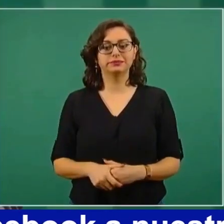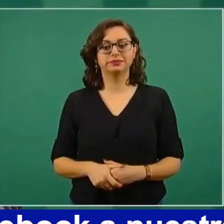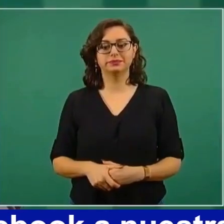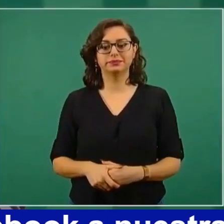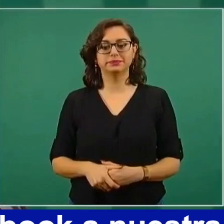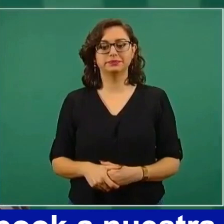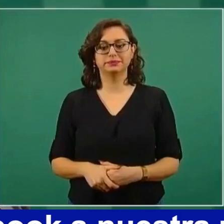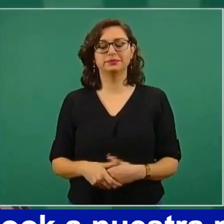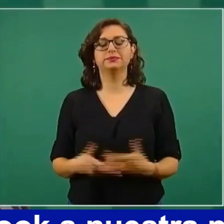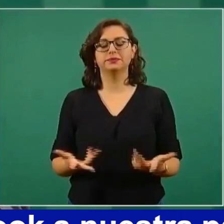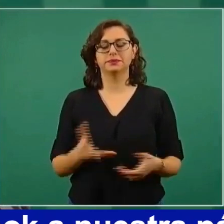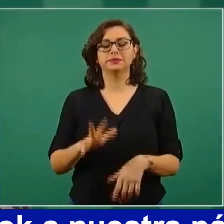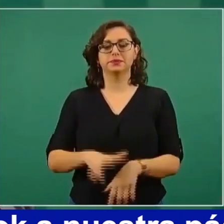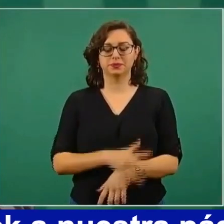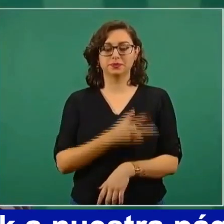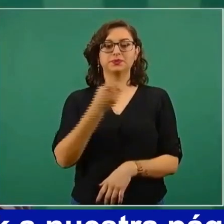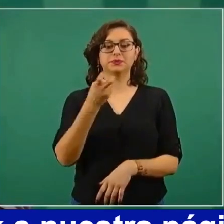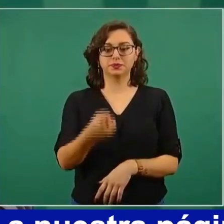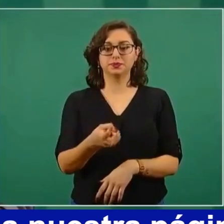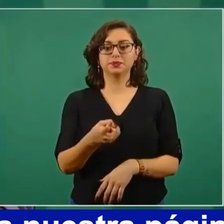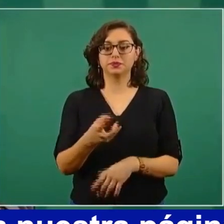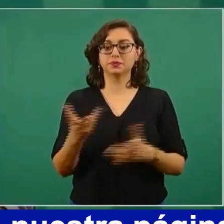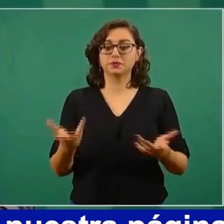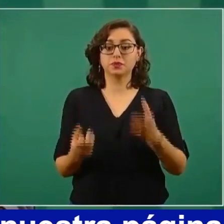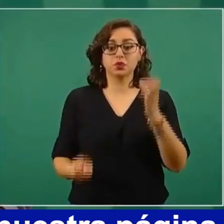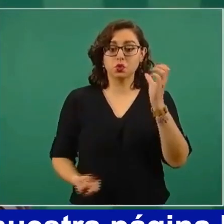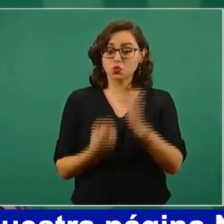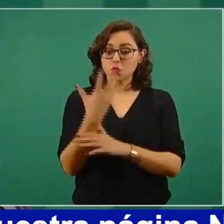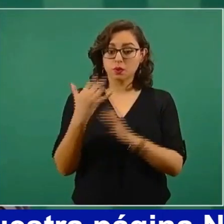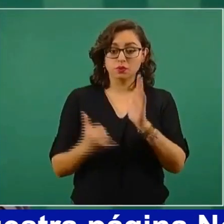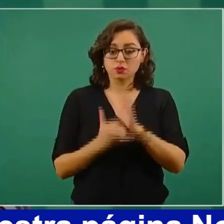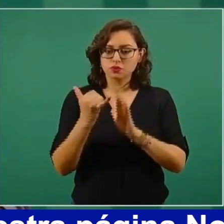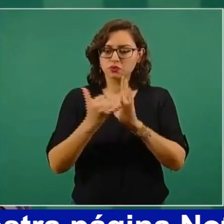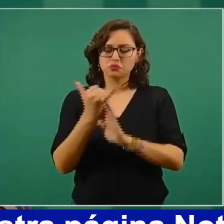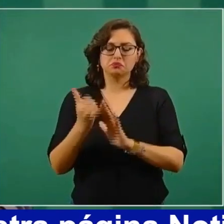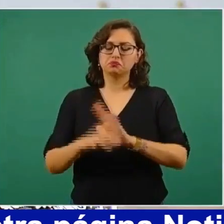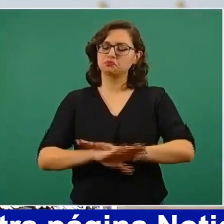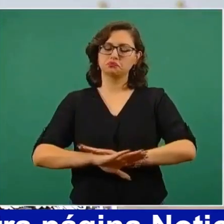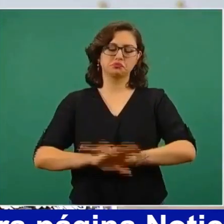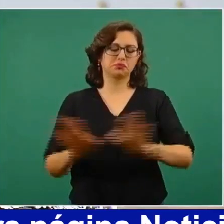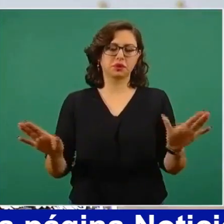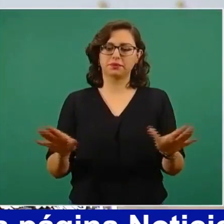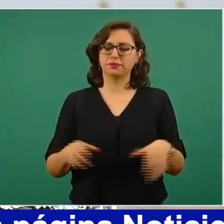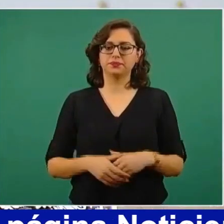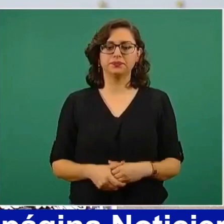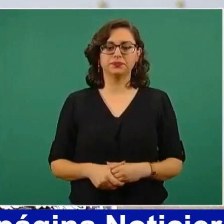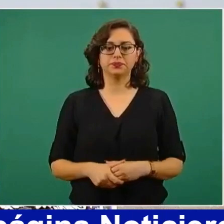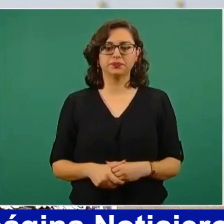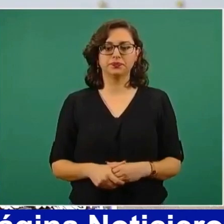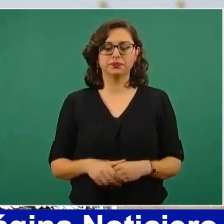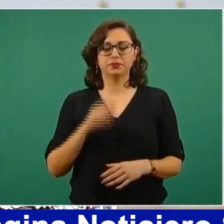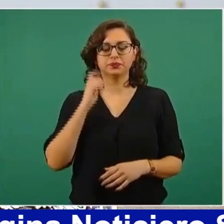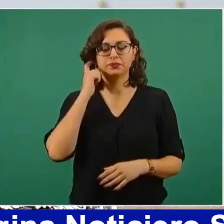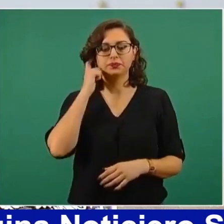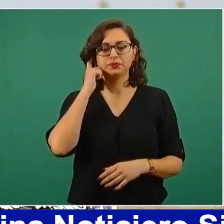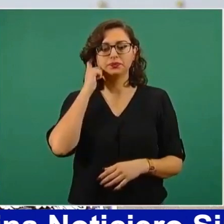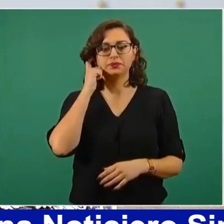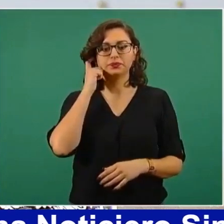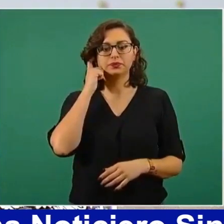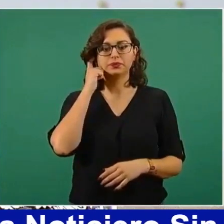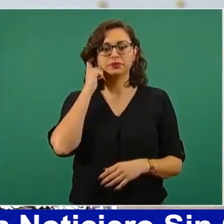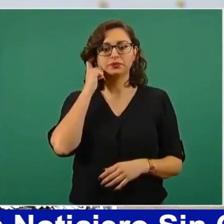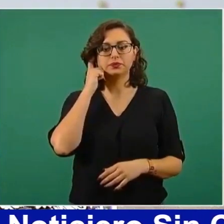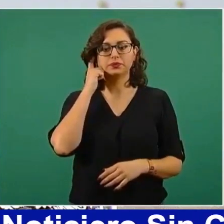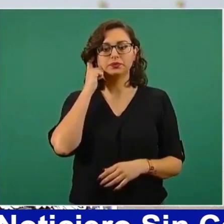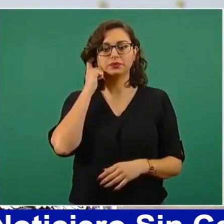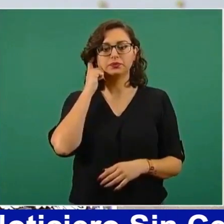después, no, un poco antes de la reforma energética, son cosas que no se saben,